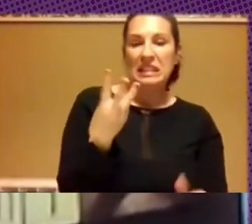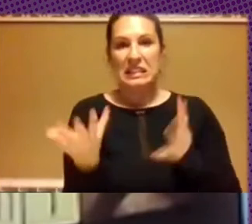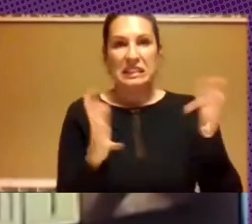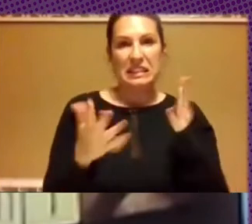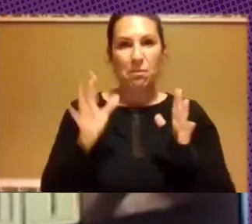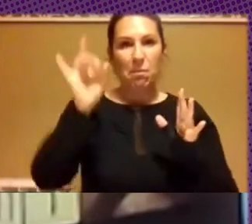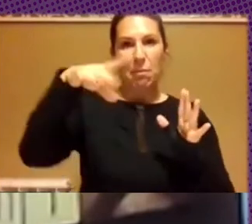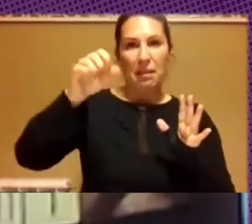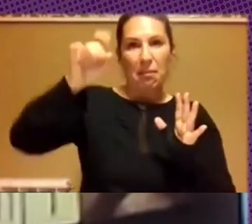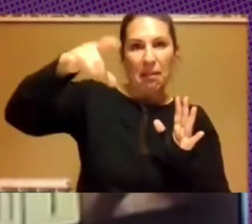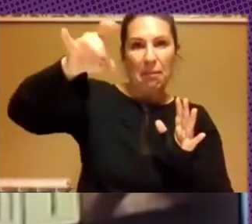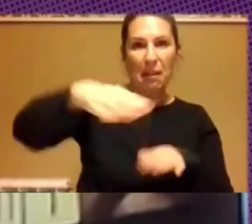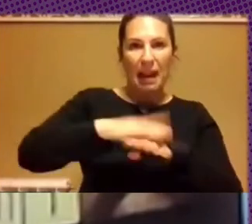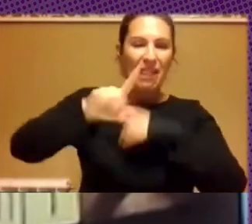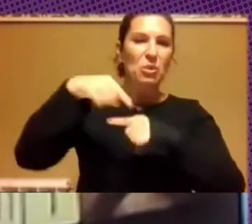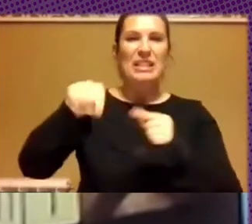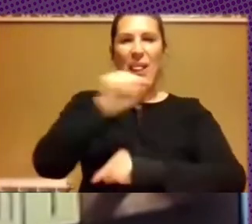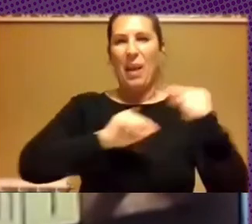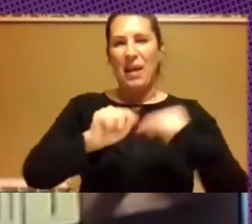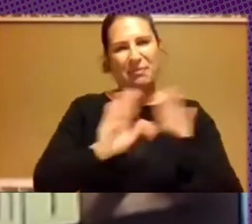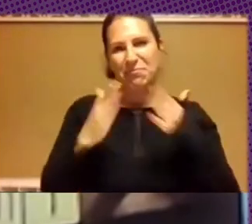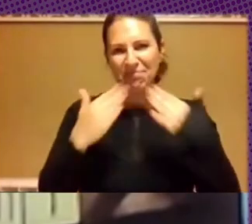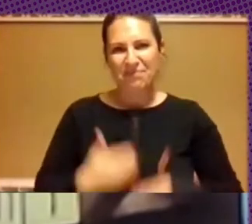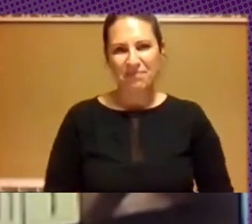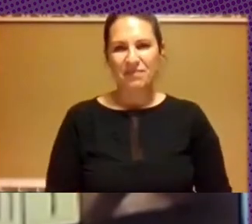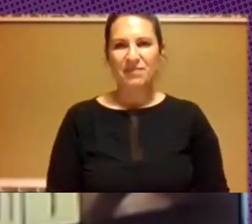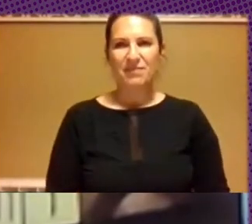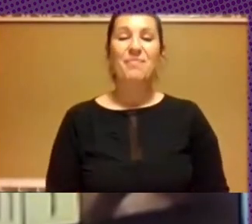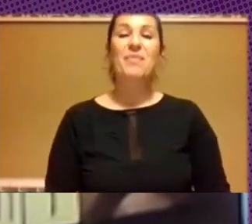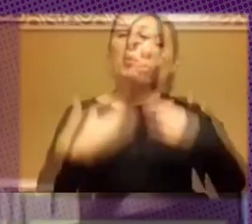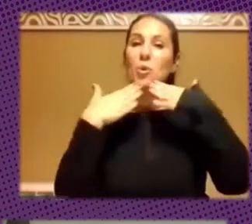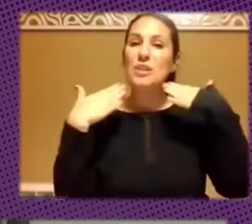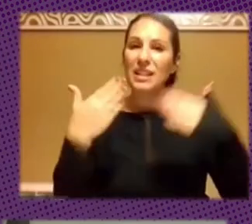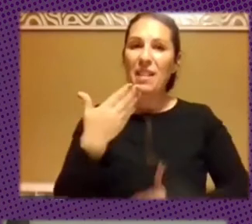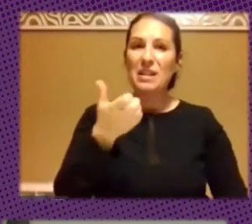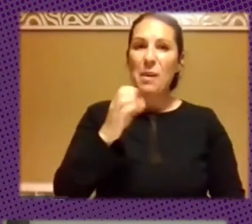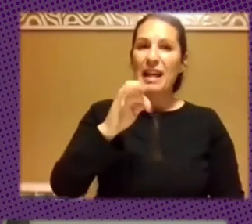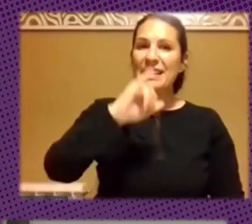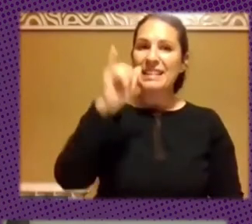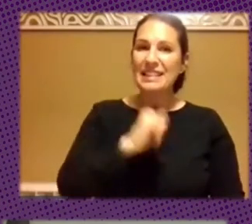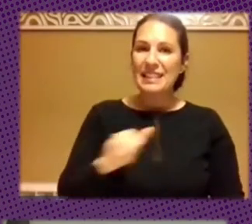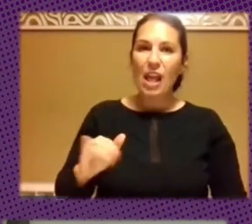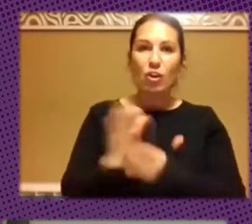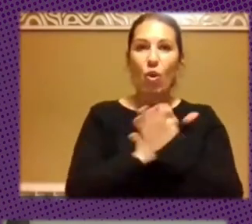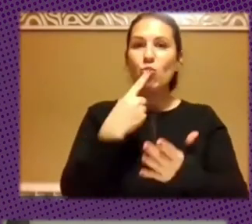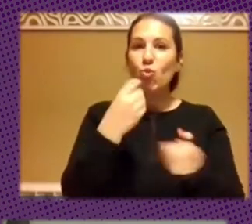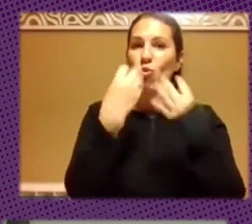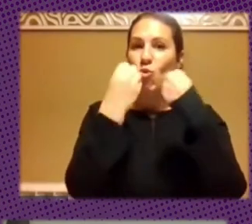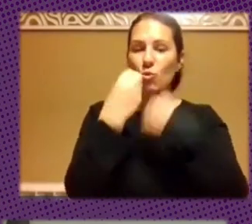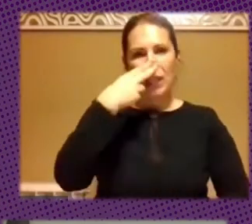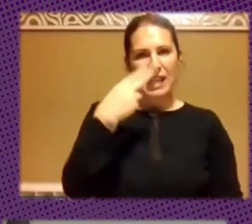debatir. Así que bueno, muchas gracias. Muchas gracias Beatriz, muy interesante todo lo que comenta.